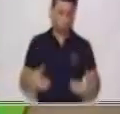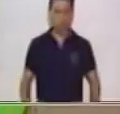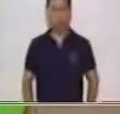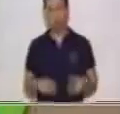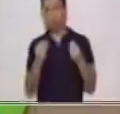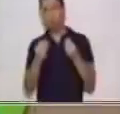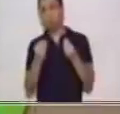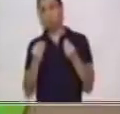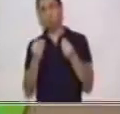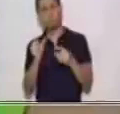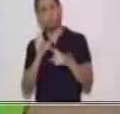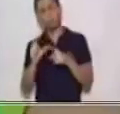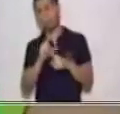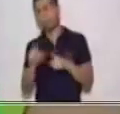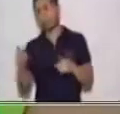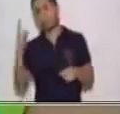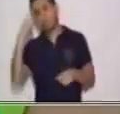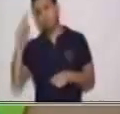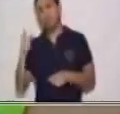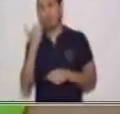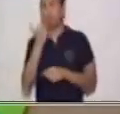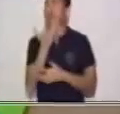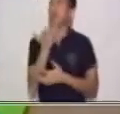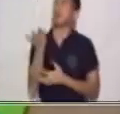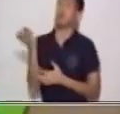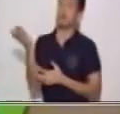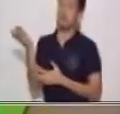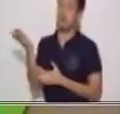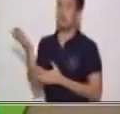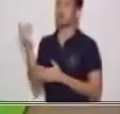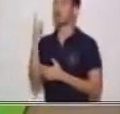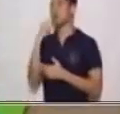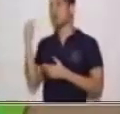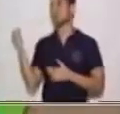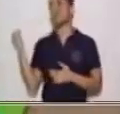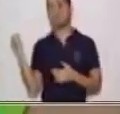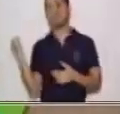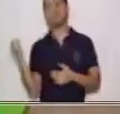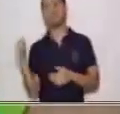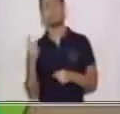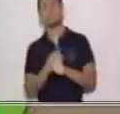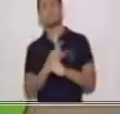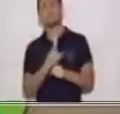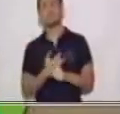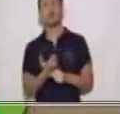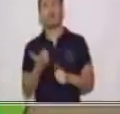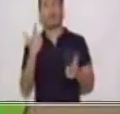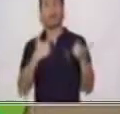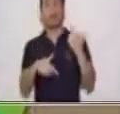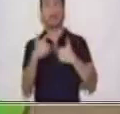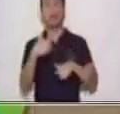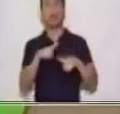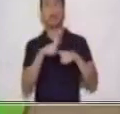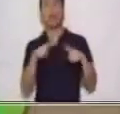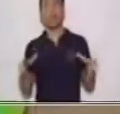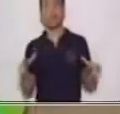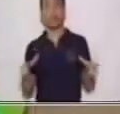por el dinero? ¿Se dieron cuenta? Sí, está utilizando un lenguaje